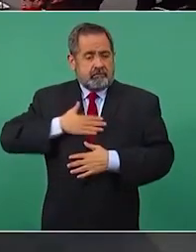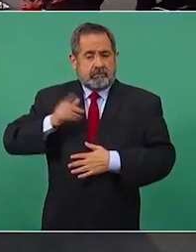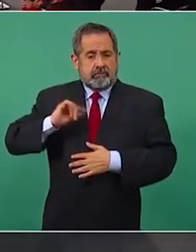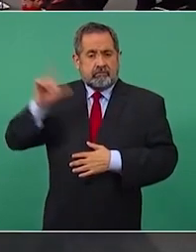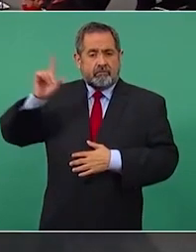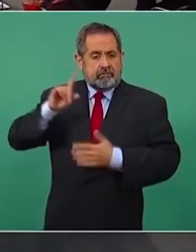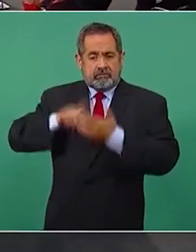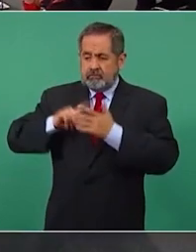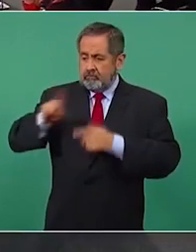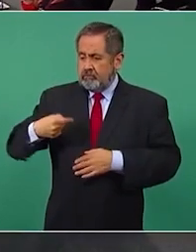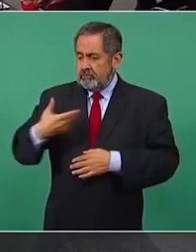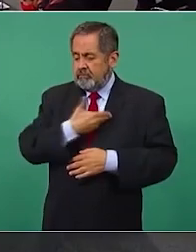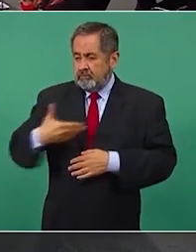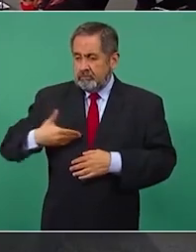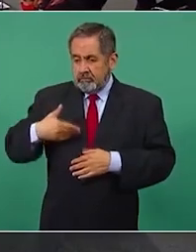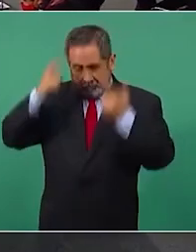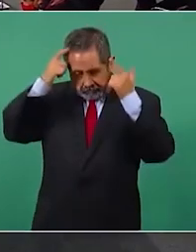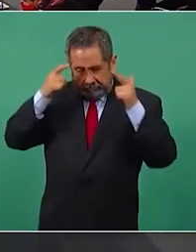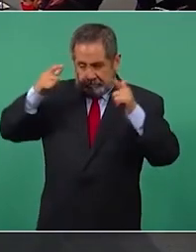soy el presidente,